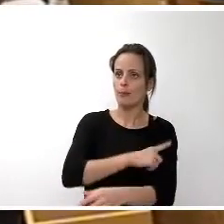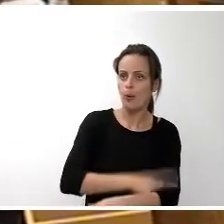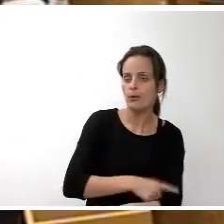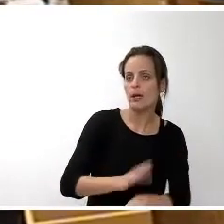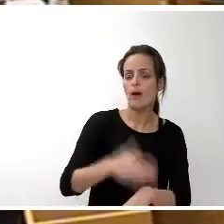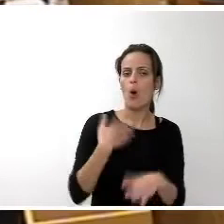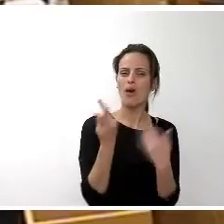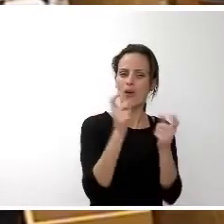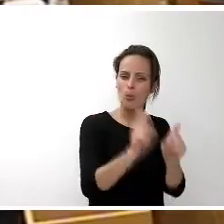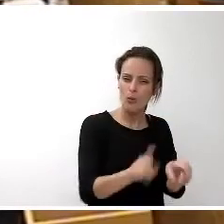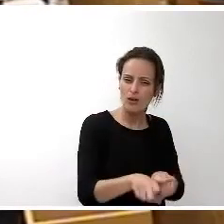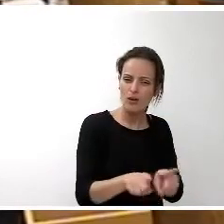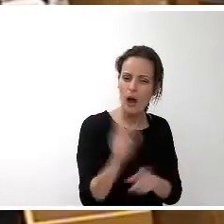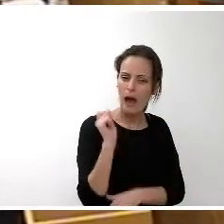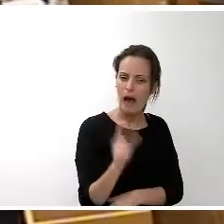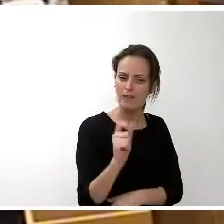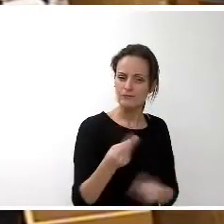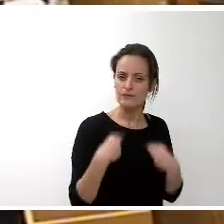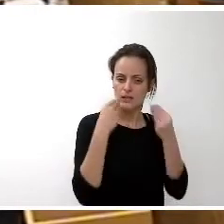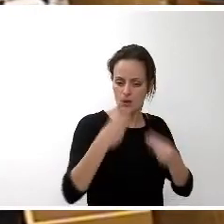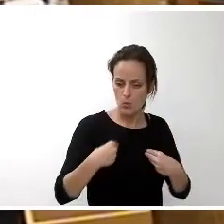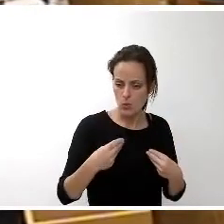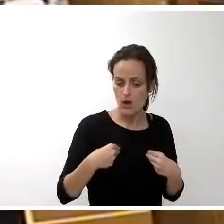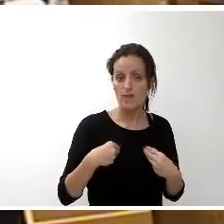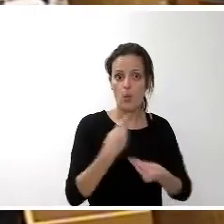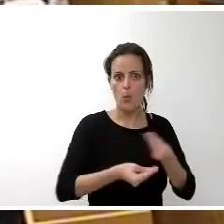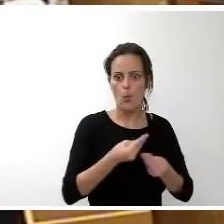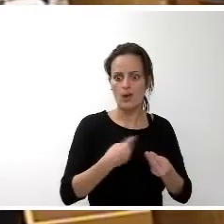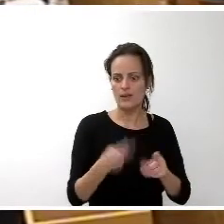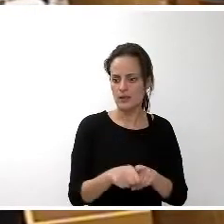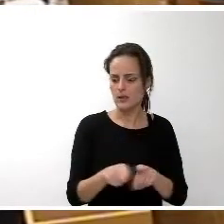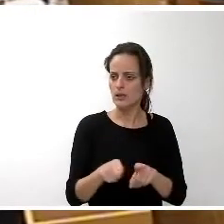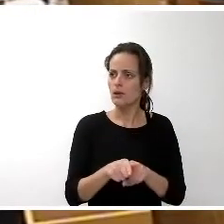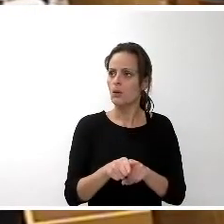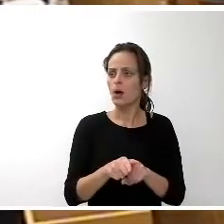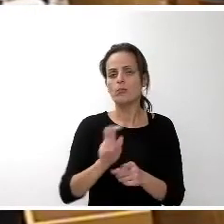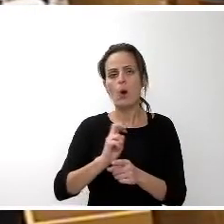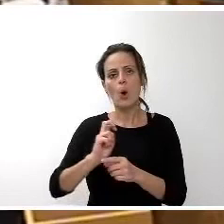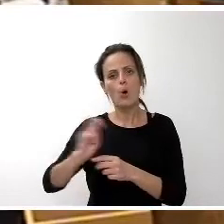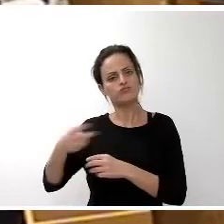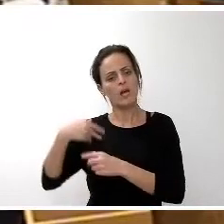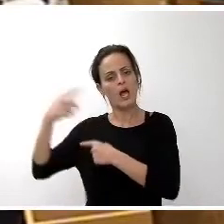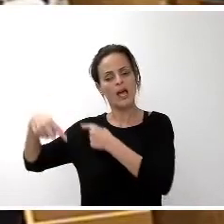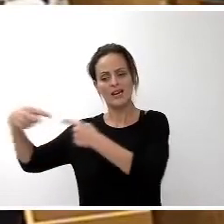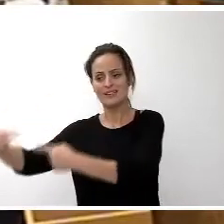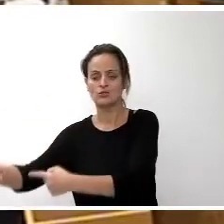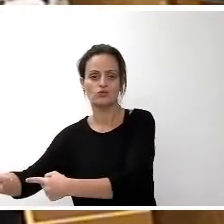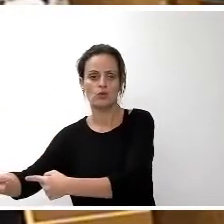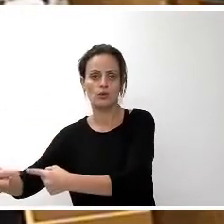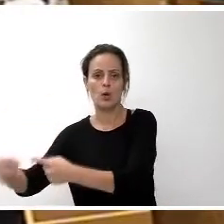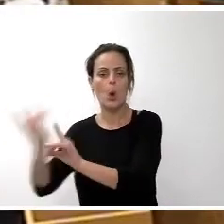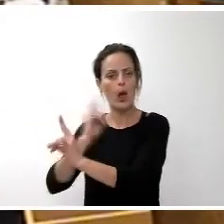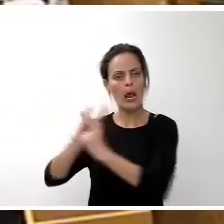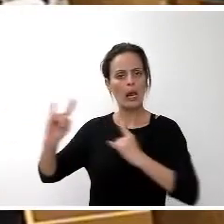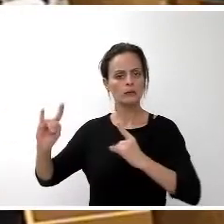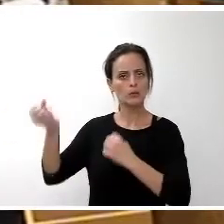saludable y que ayuden a que las nuevas generaciones también tengan otros comportamientos con el entorno y con su y una mejora en